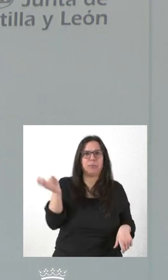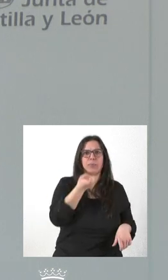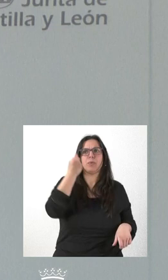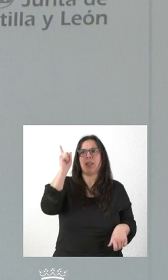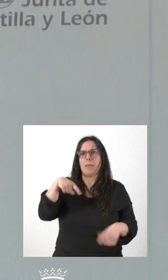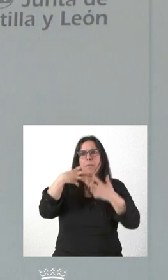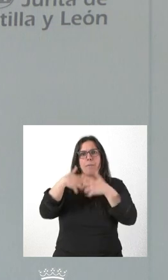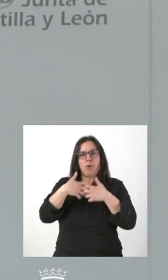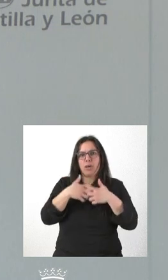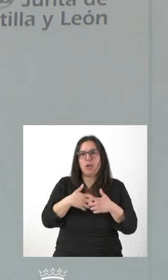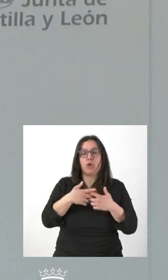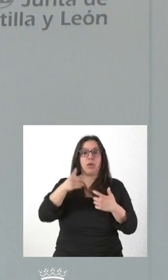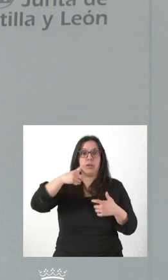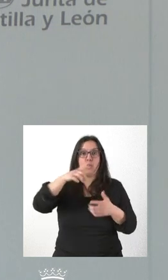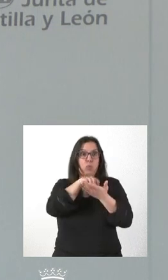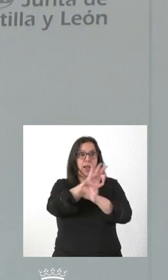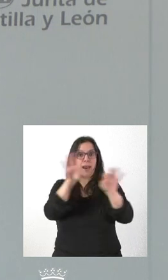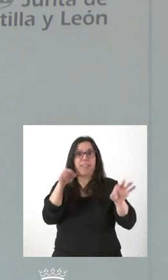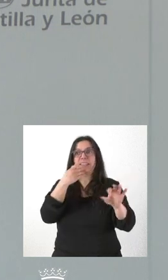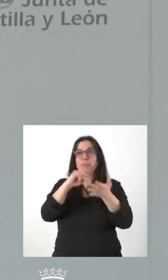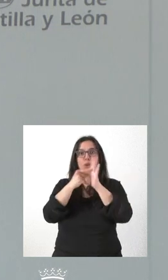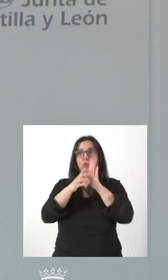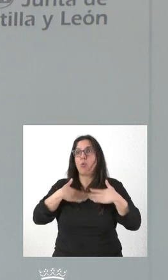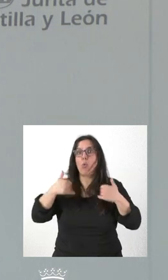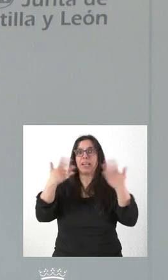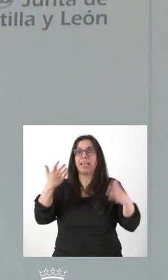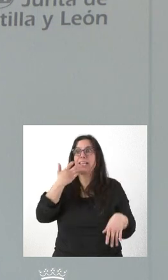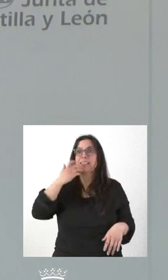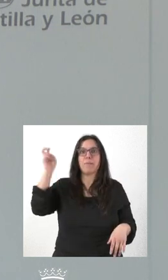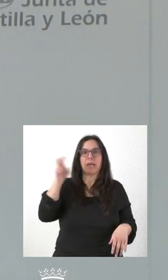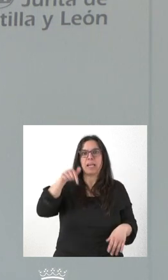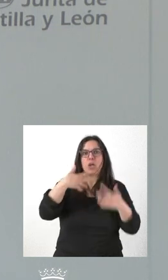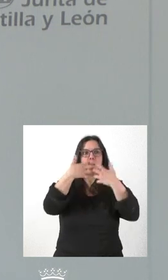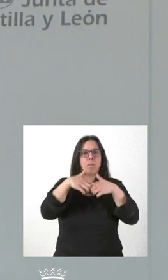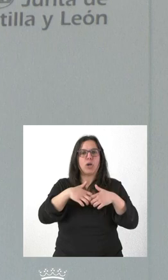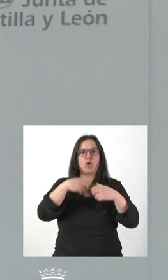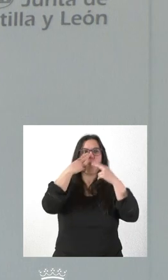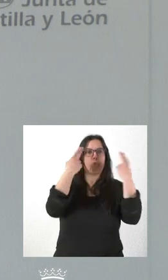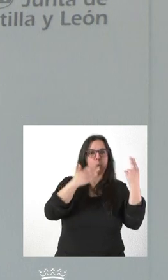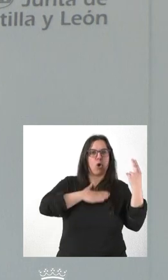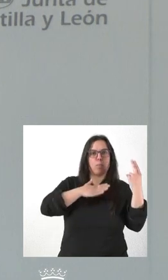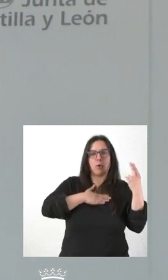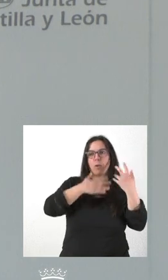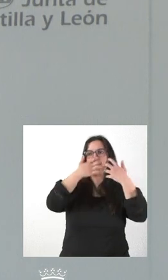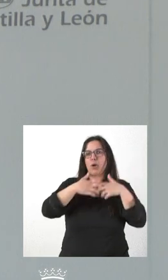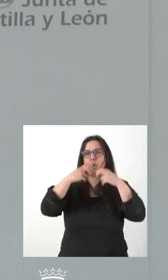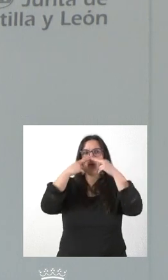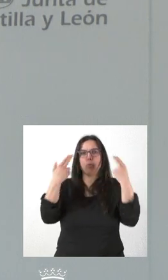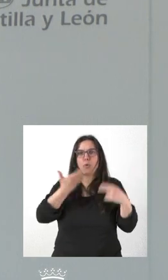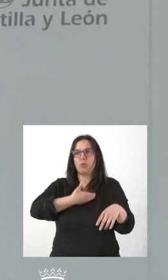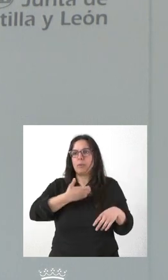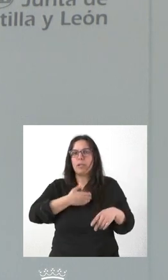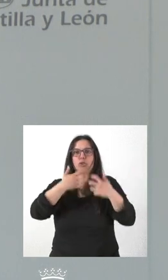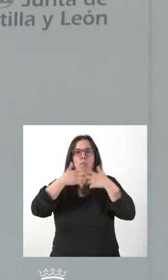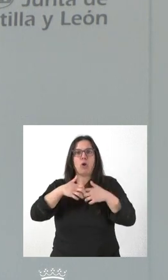polígonos y que no quepa ninguna duda que cualquier proyecto empresarial se ubique en un polígono público de la Junta de Castilla y León, se ubique en un polígono público de algún ayuntamiento